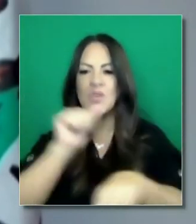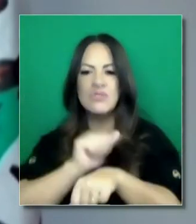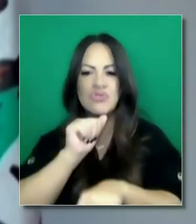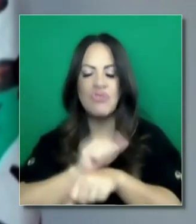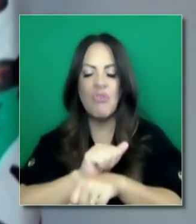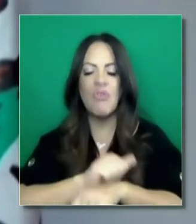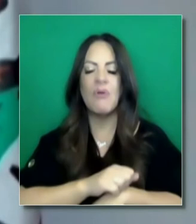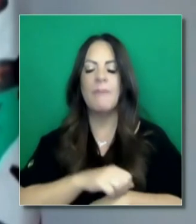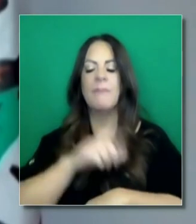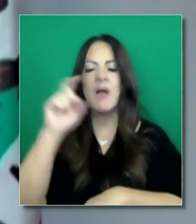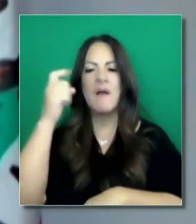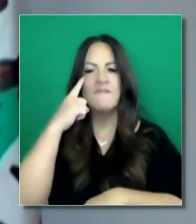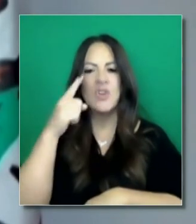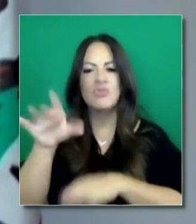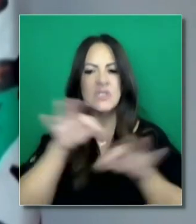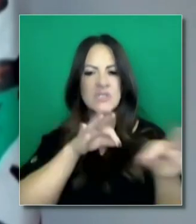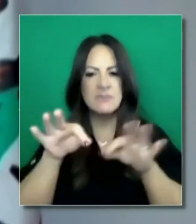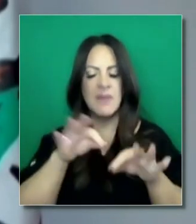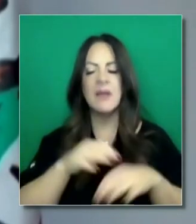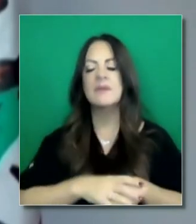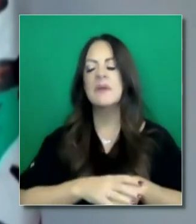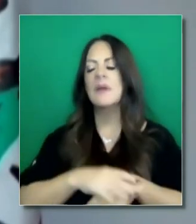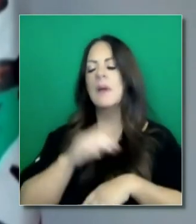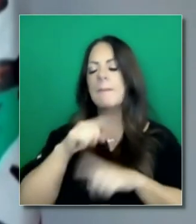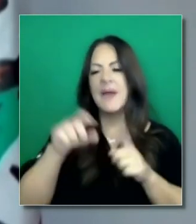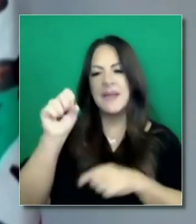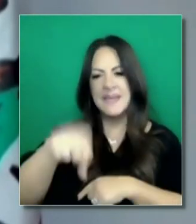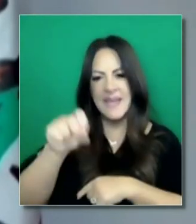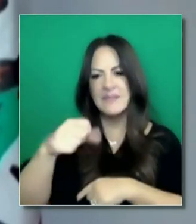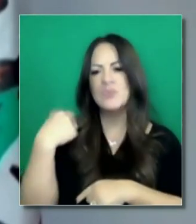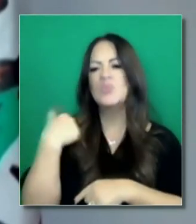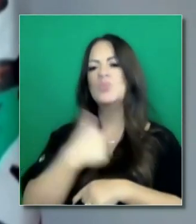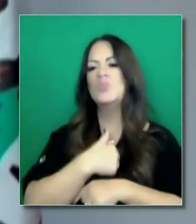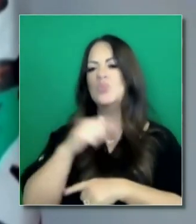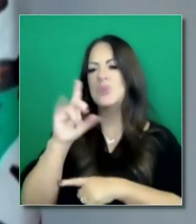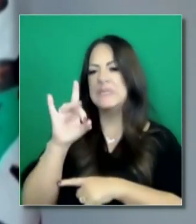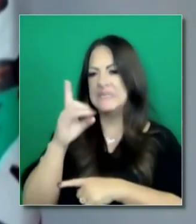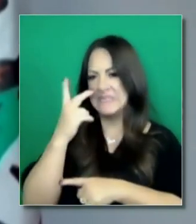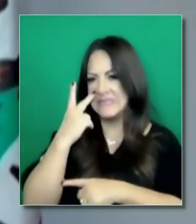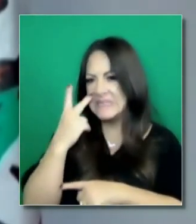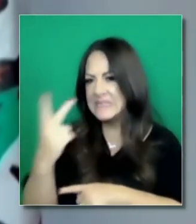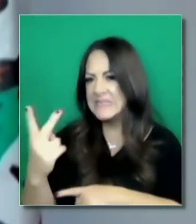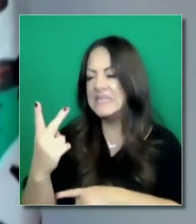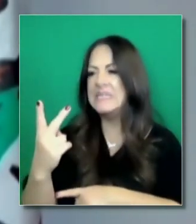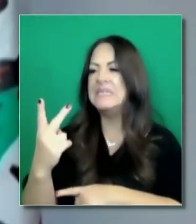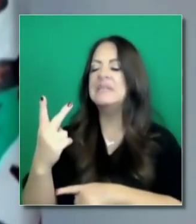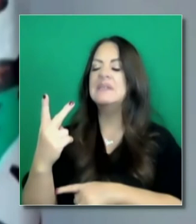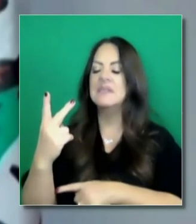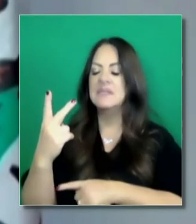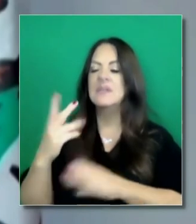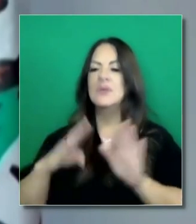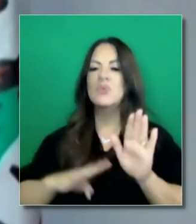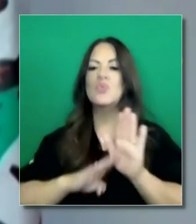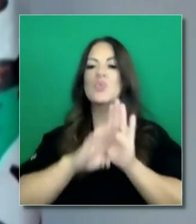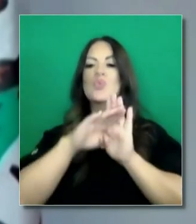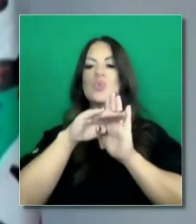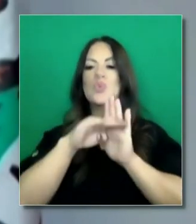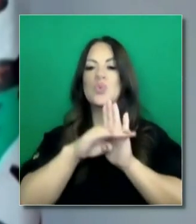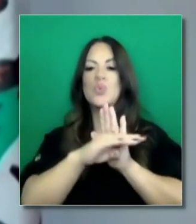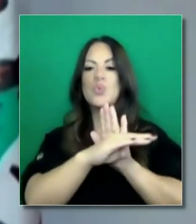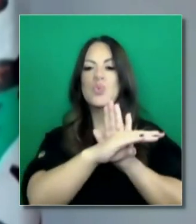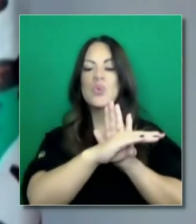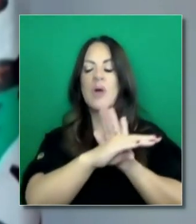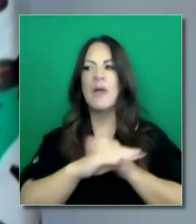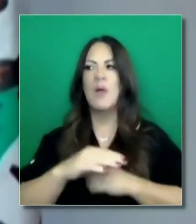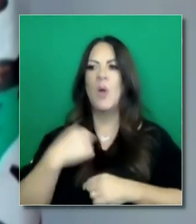excelente trabajo responder, pero voy a mencionar un par de puntos. Claro que hemos visto esta estabilización. Es